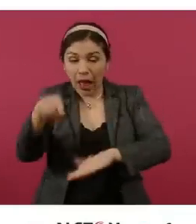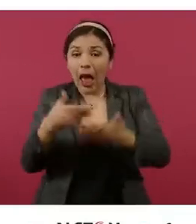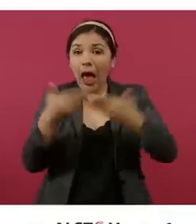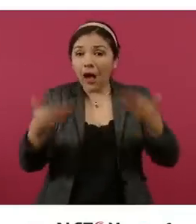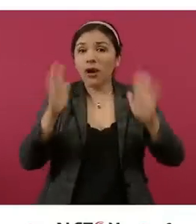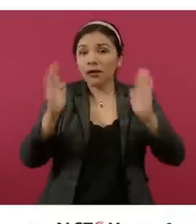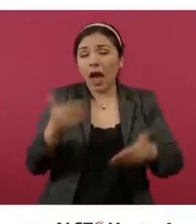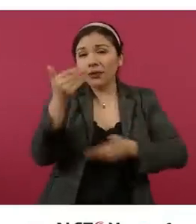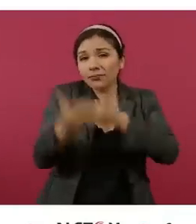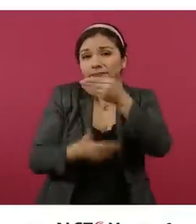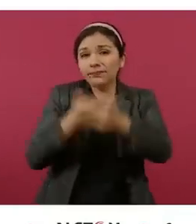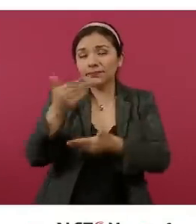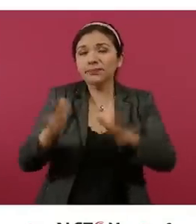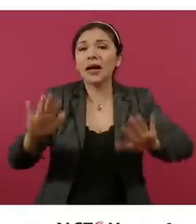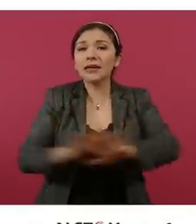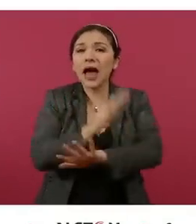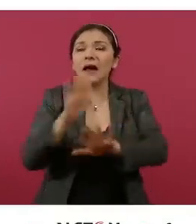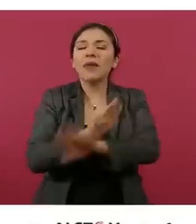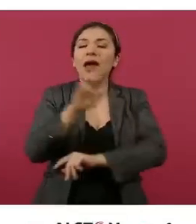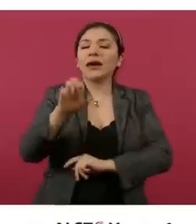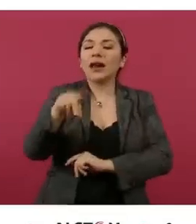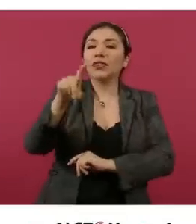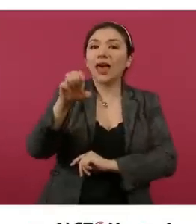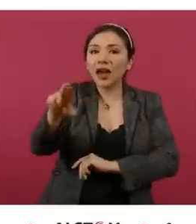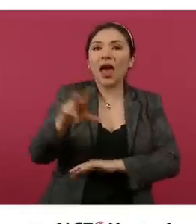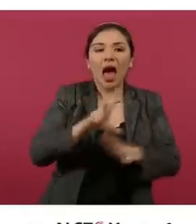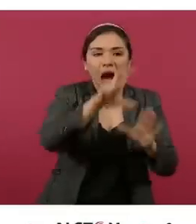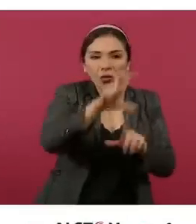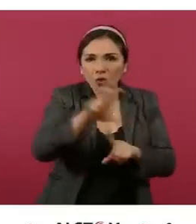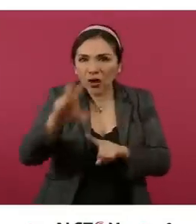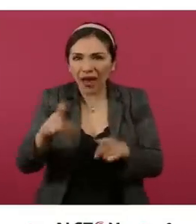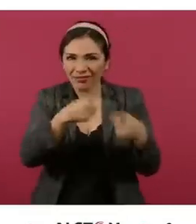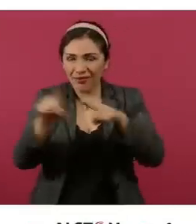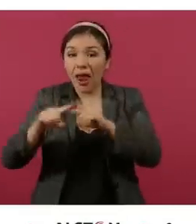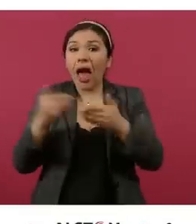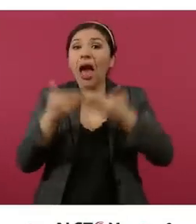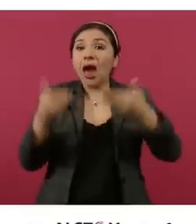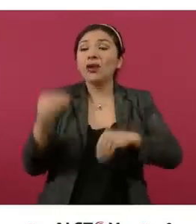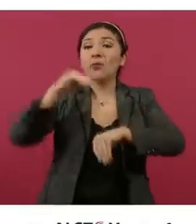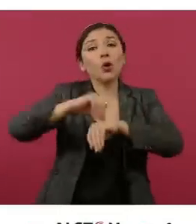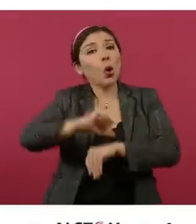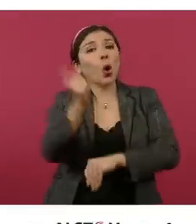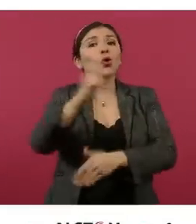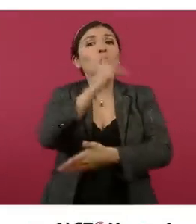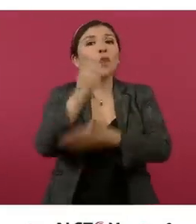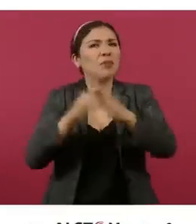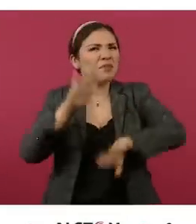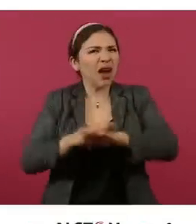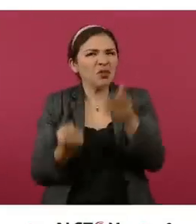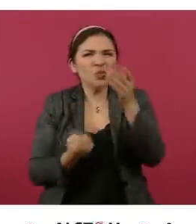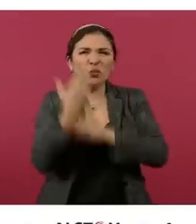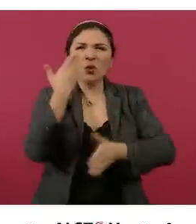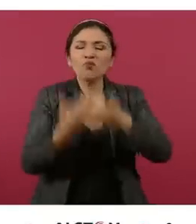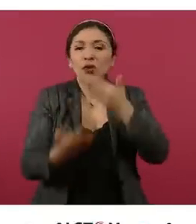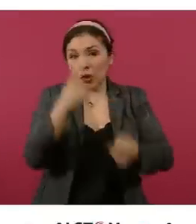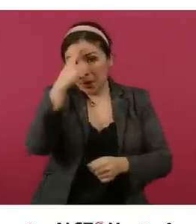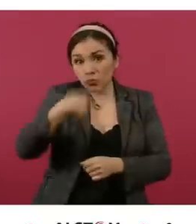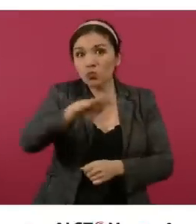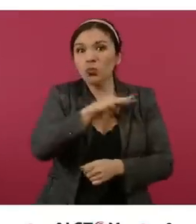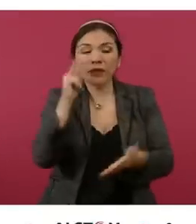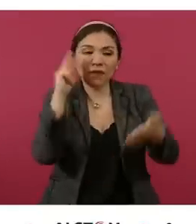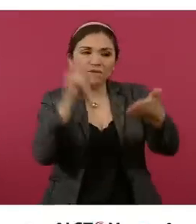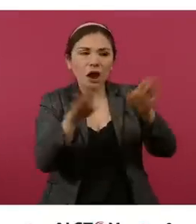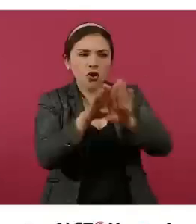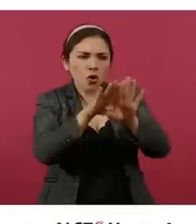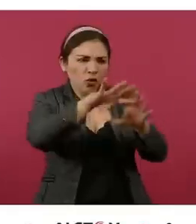pasamos de los planos a los renders, al AutoCAD. Hoy se utiliza un programa que va todavía más allá y que te permite ver los